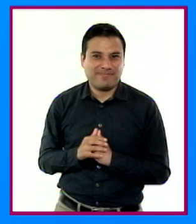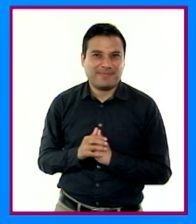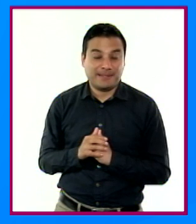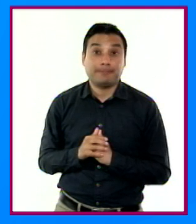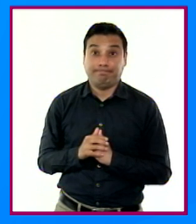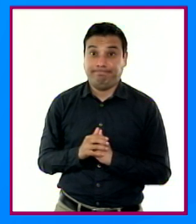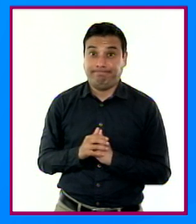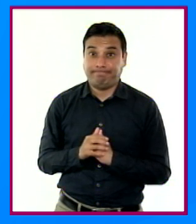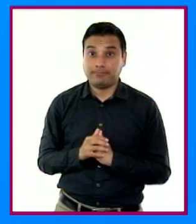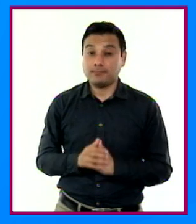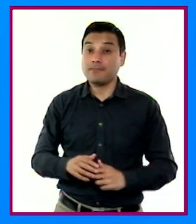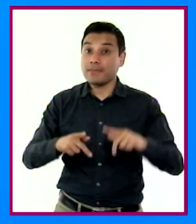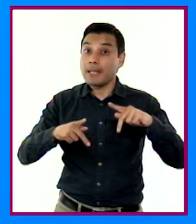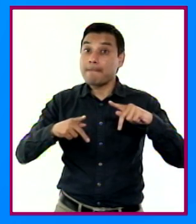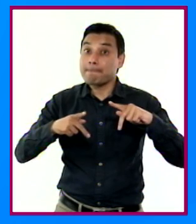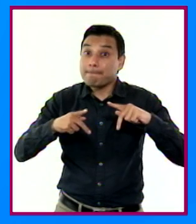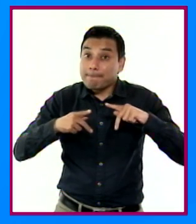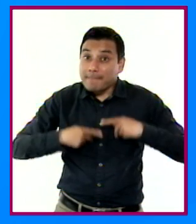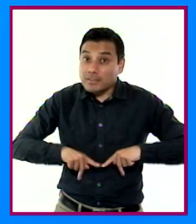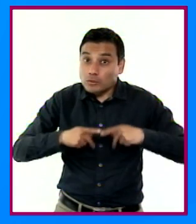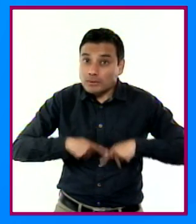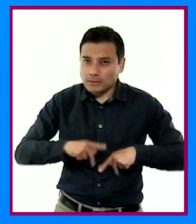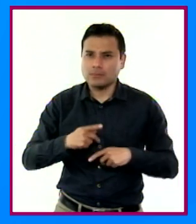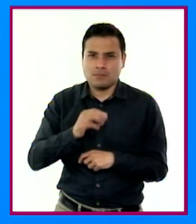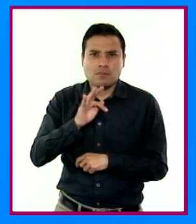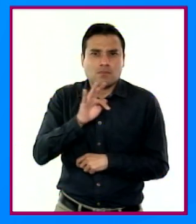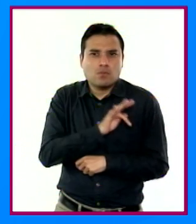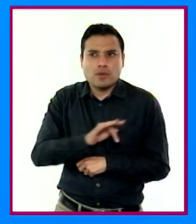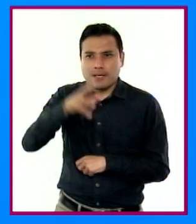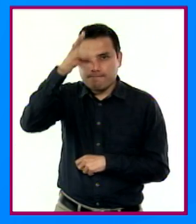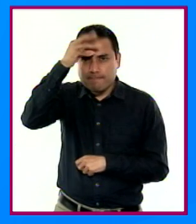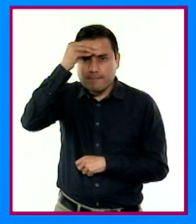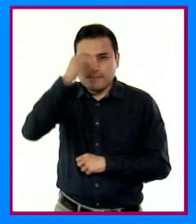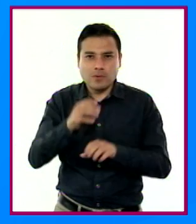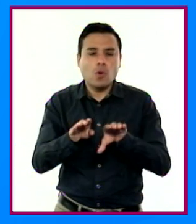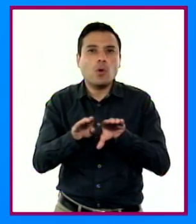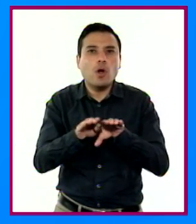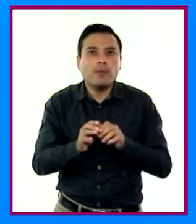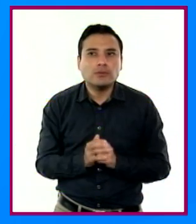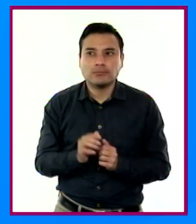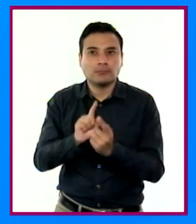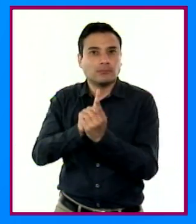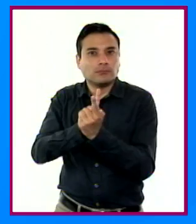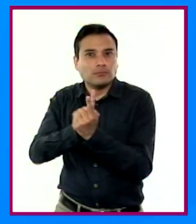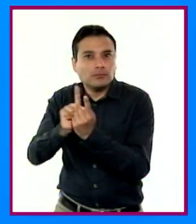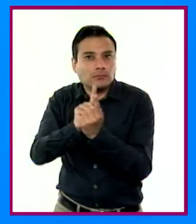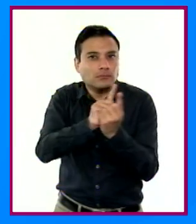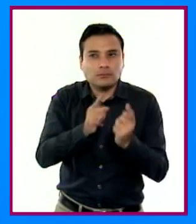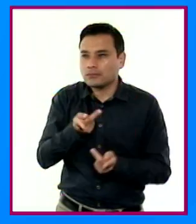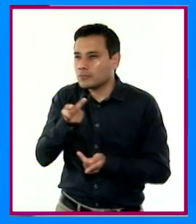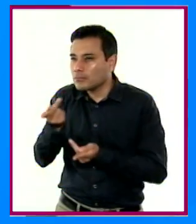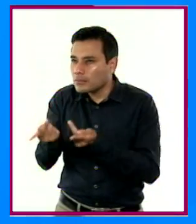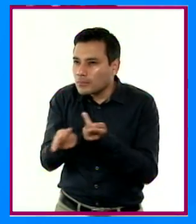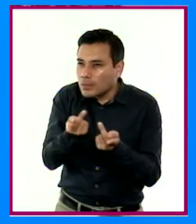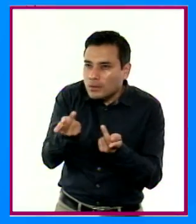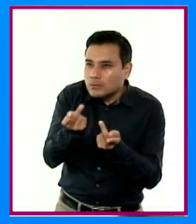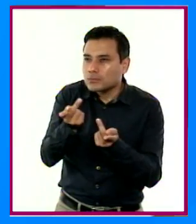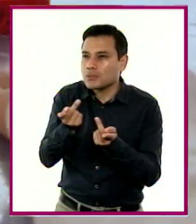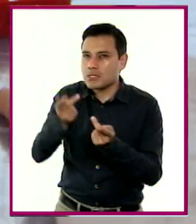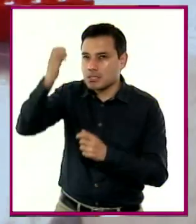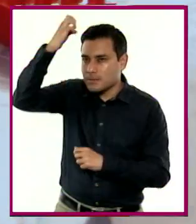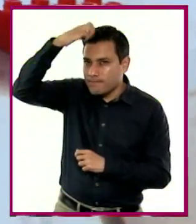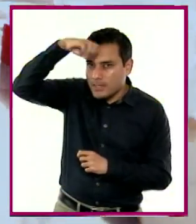y se modifican en la interacción con los pares y otras personas, desde el respeto y el desarrollo del pensamiento